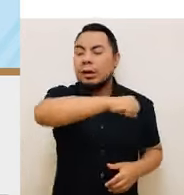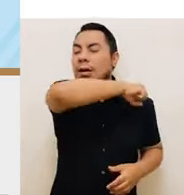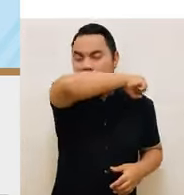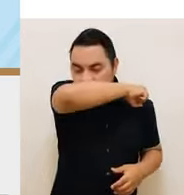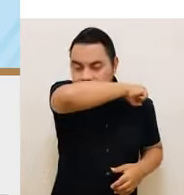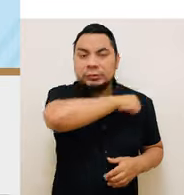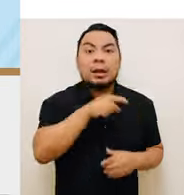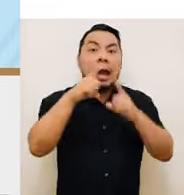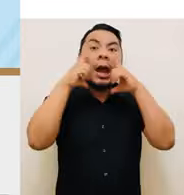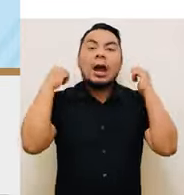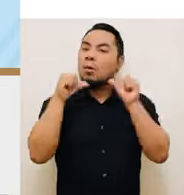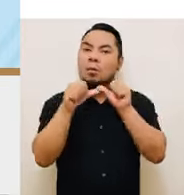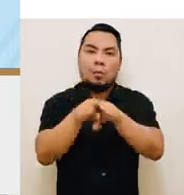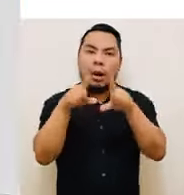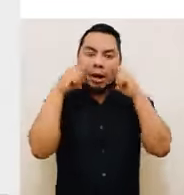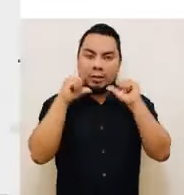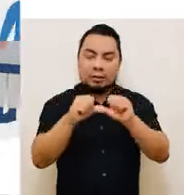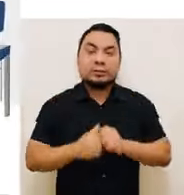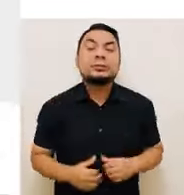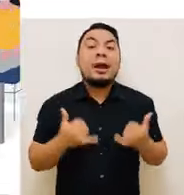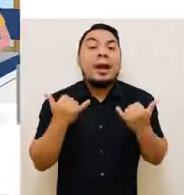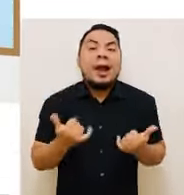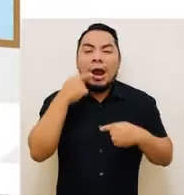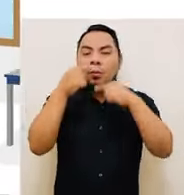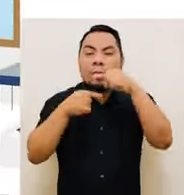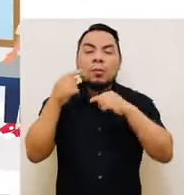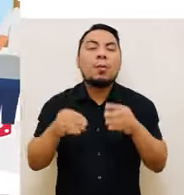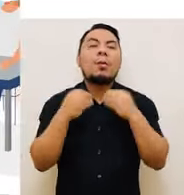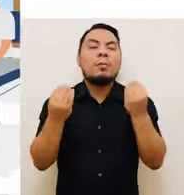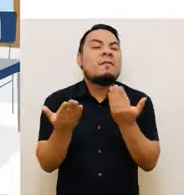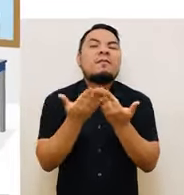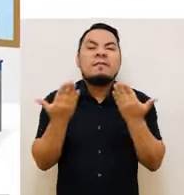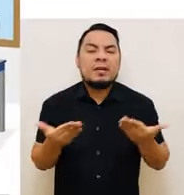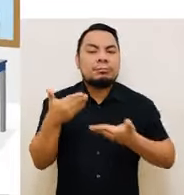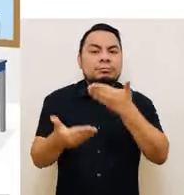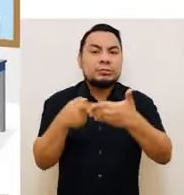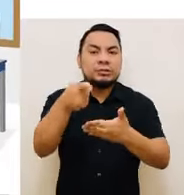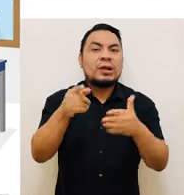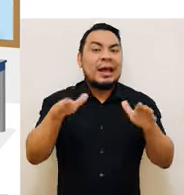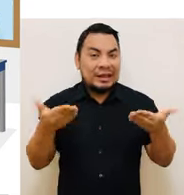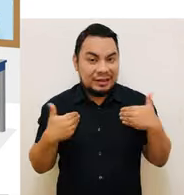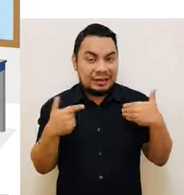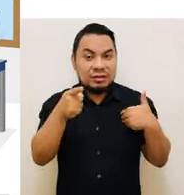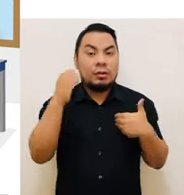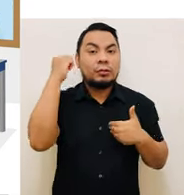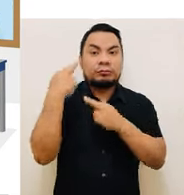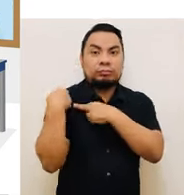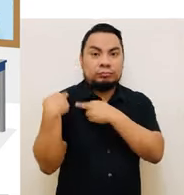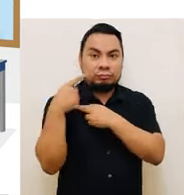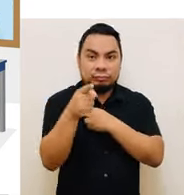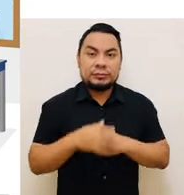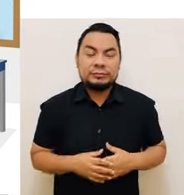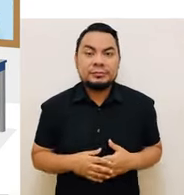brazo, sin quitarte las mascarillas. Ahora te comentaremos sobre las facilidades con las que contarás para ejercer tu cargo.